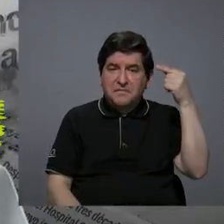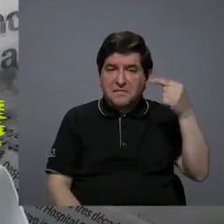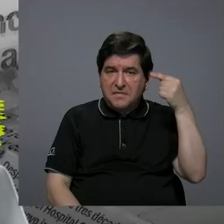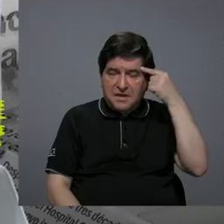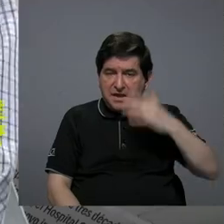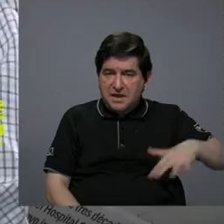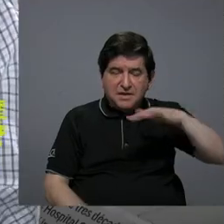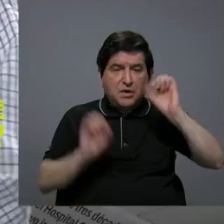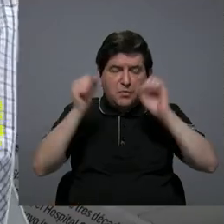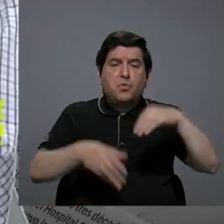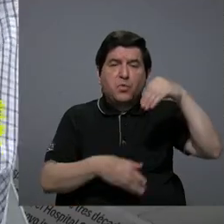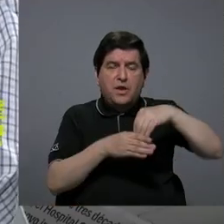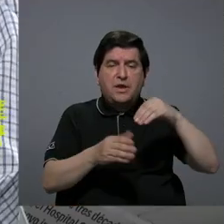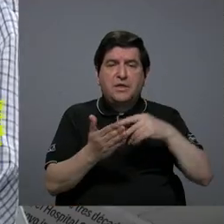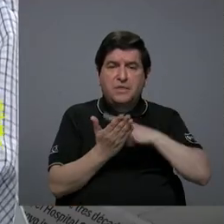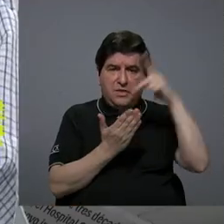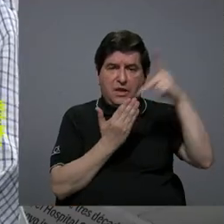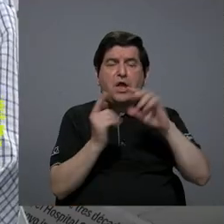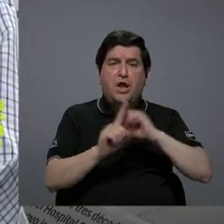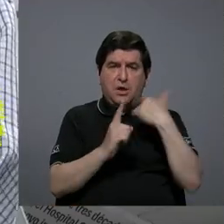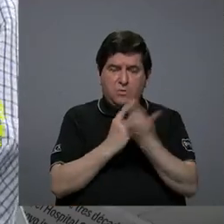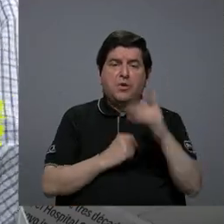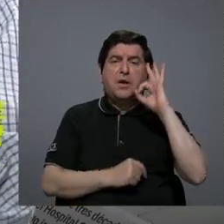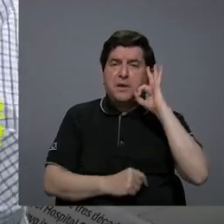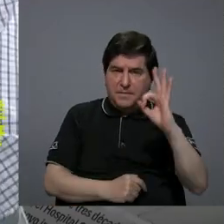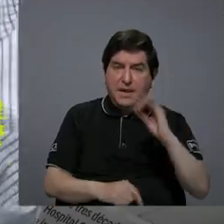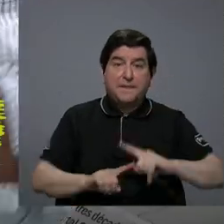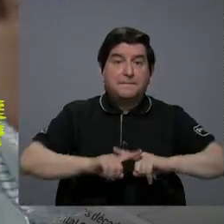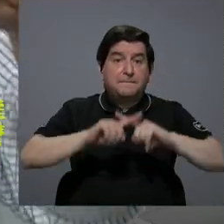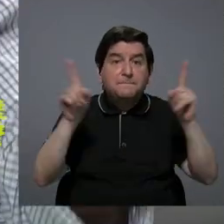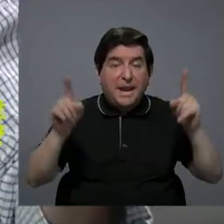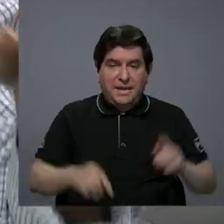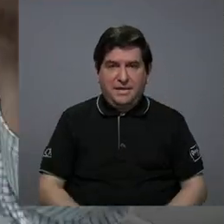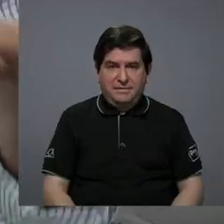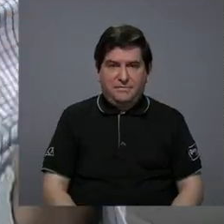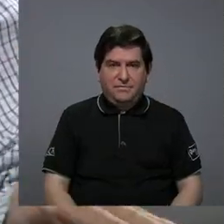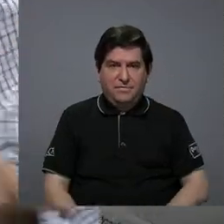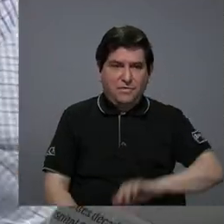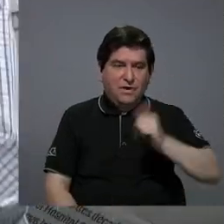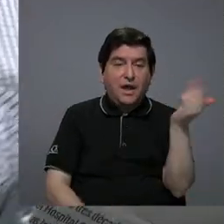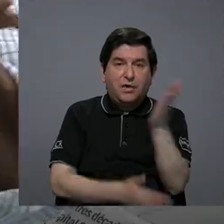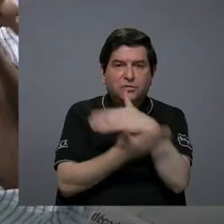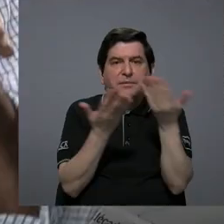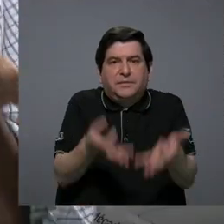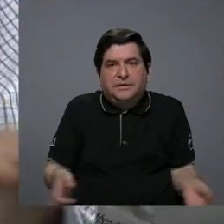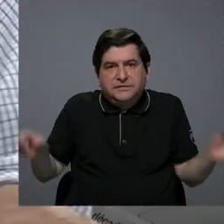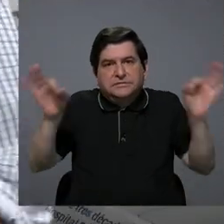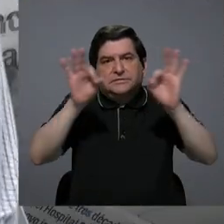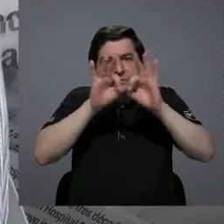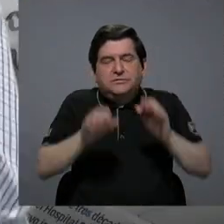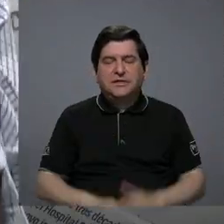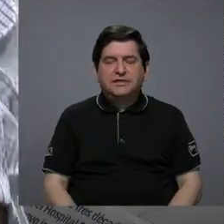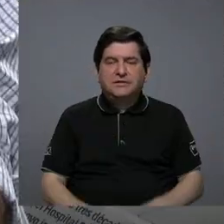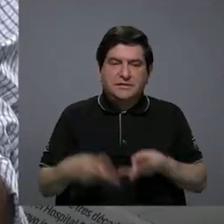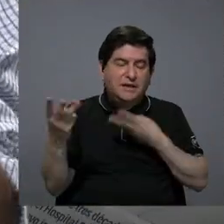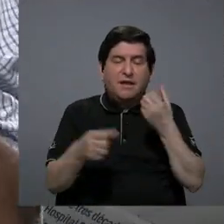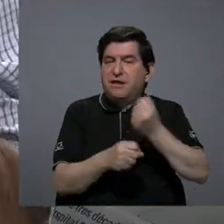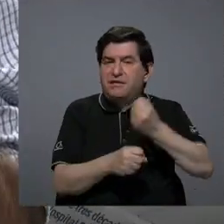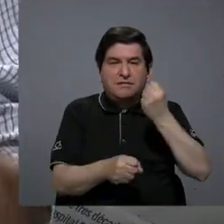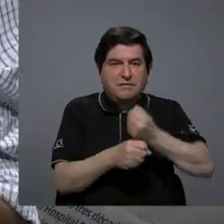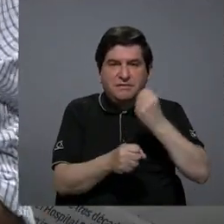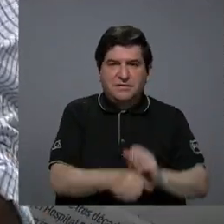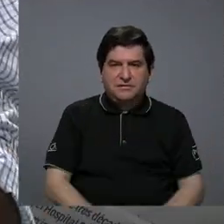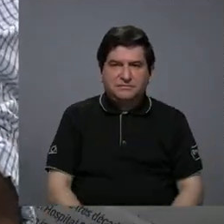invertir en problemas sociales y está muy bien que lo haga pero la otra pata al banco es el mercado laboral